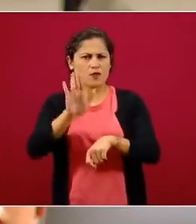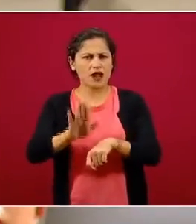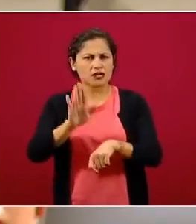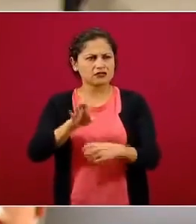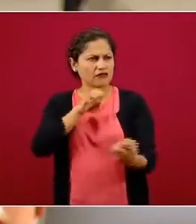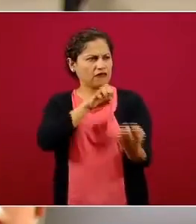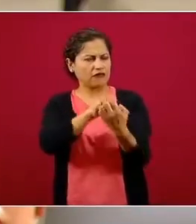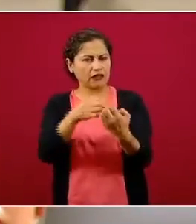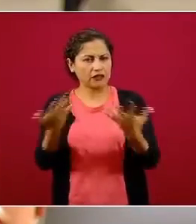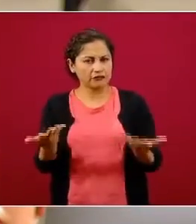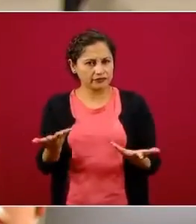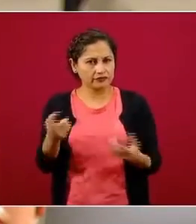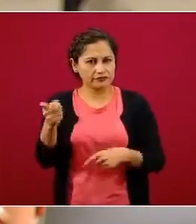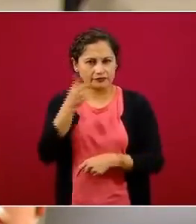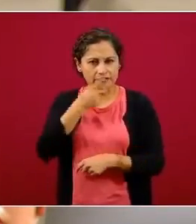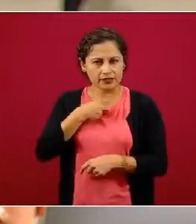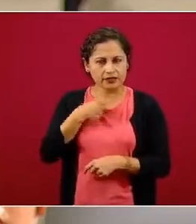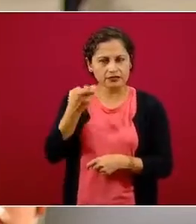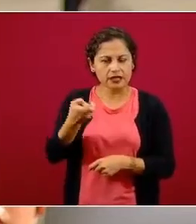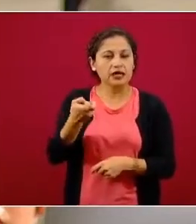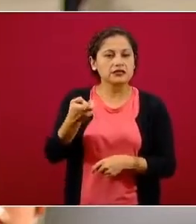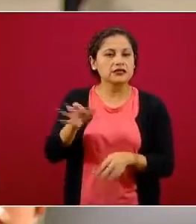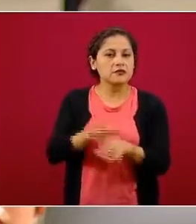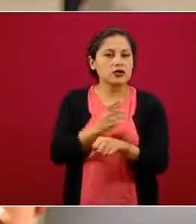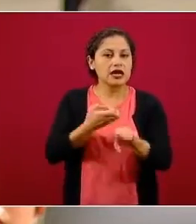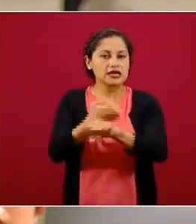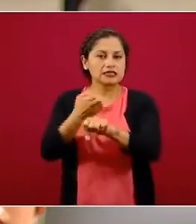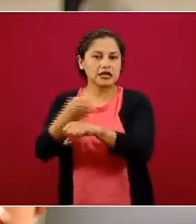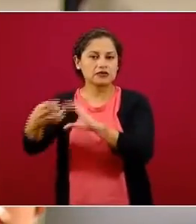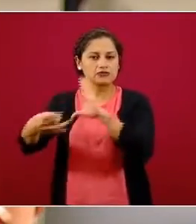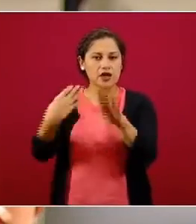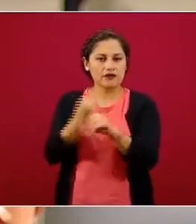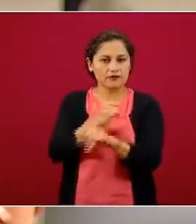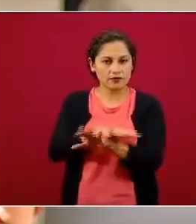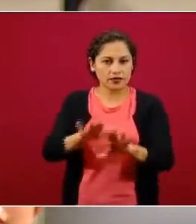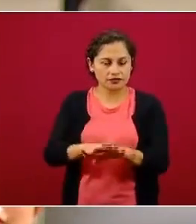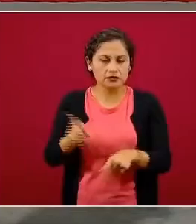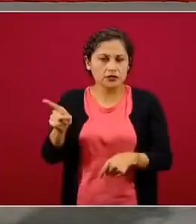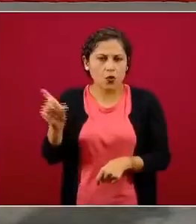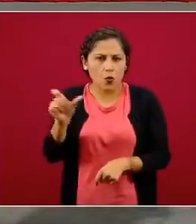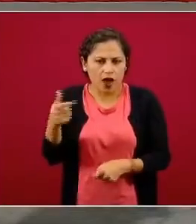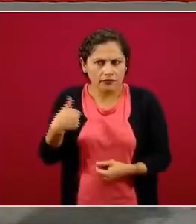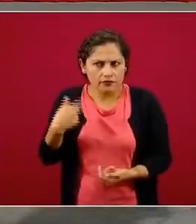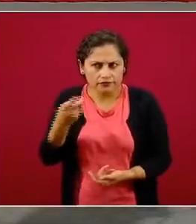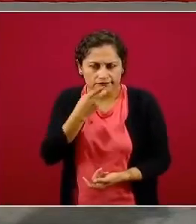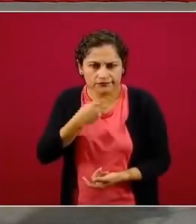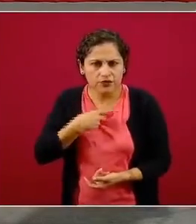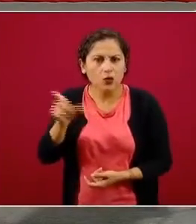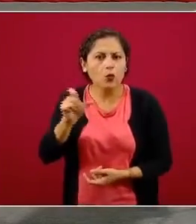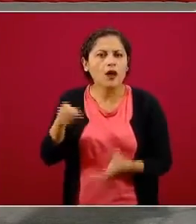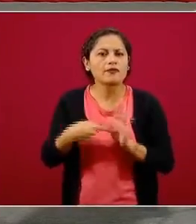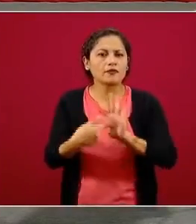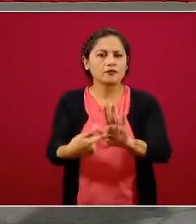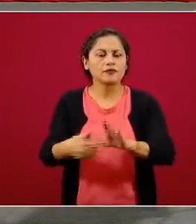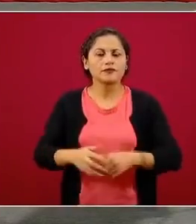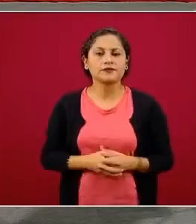en México. Entonces, si nos puede adelantar, ya cuándo lo podría presentar, pues obviamente va a ser con el presidente López Obrador. Claro, con gusto.